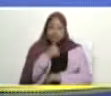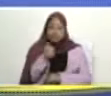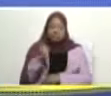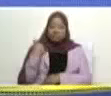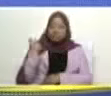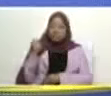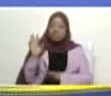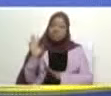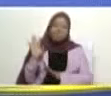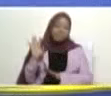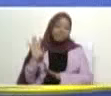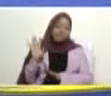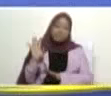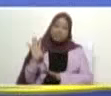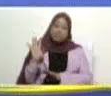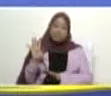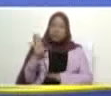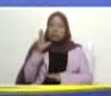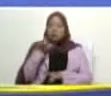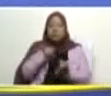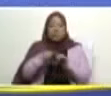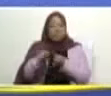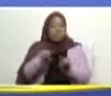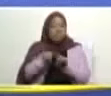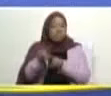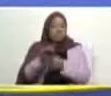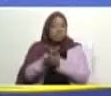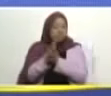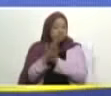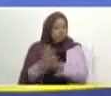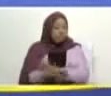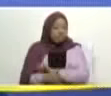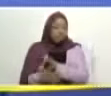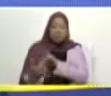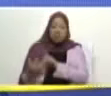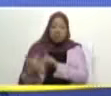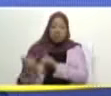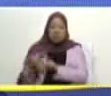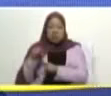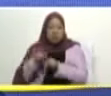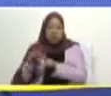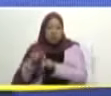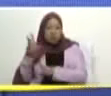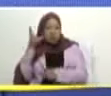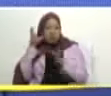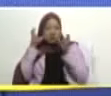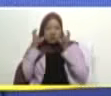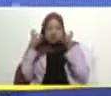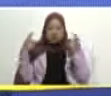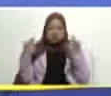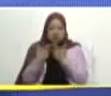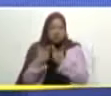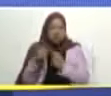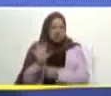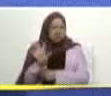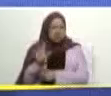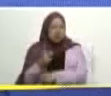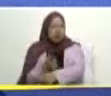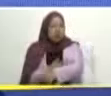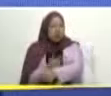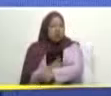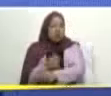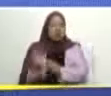no vale cero chisme cero intriga cero enfrentamiento no hermandad hermandad